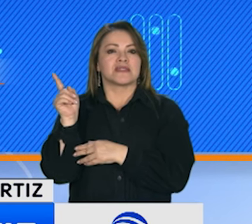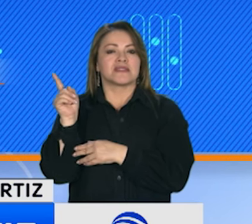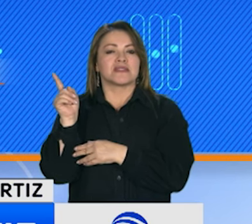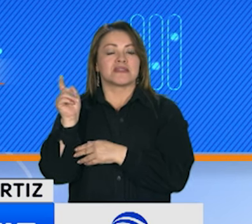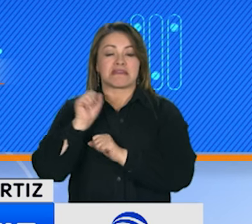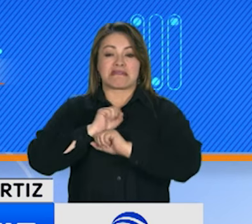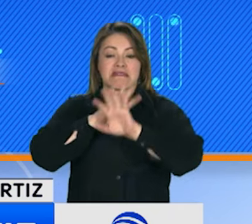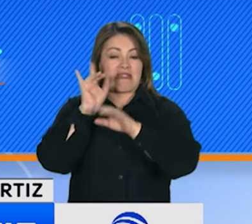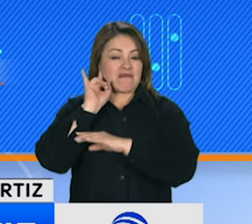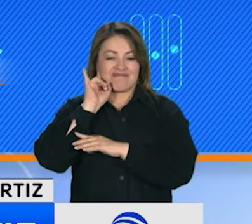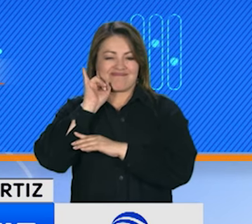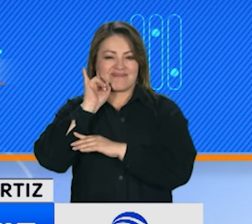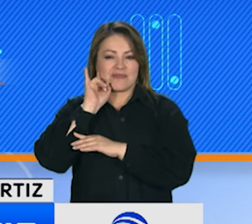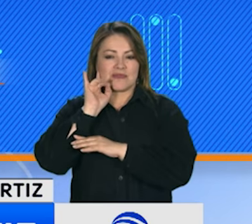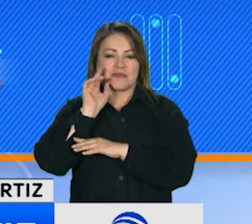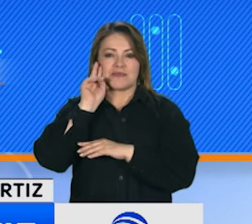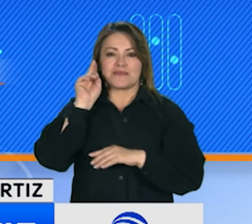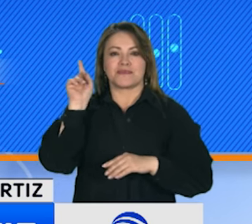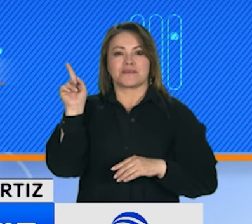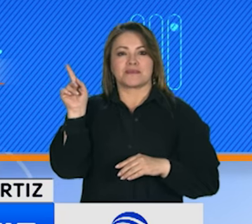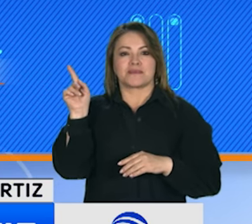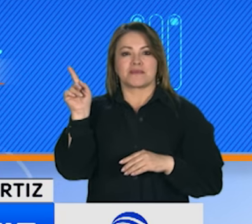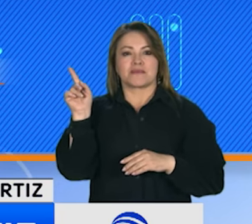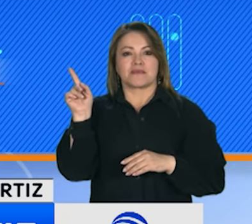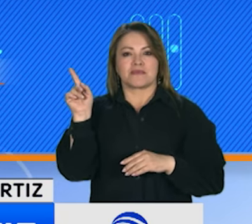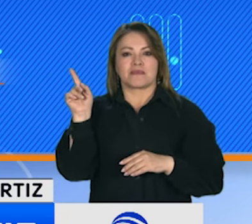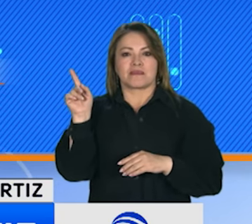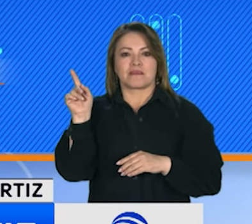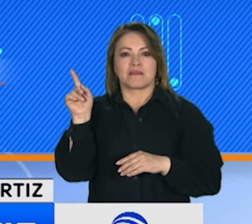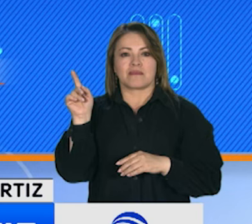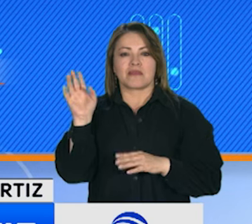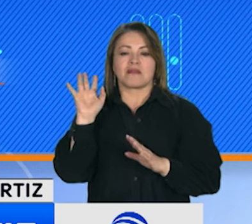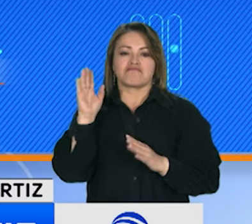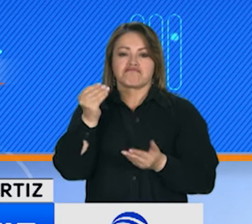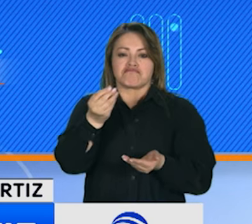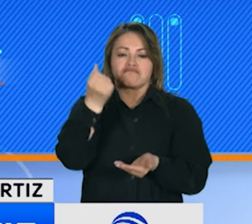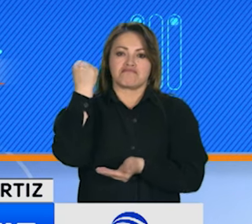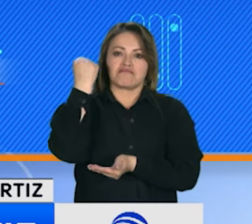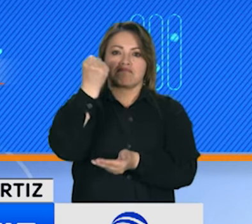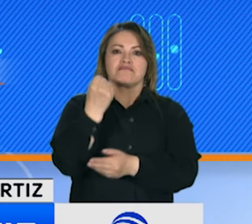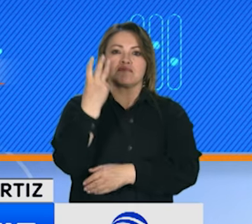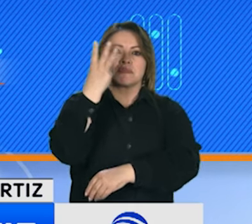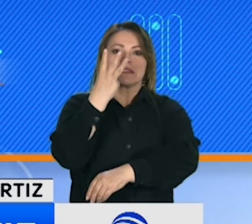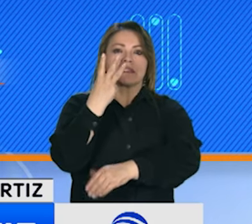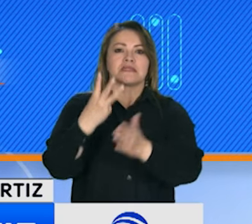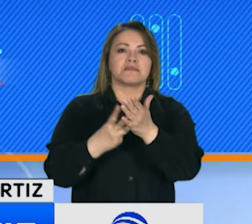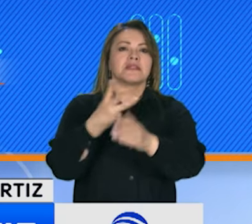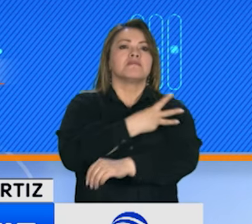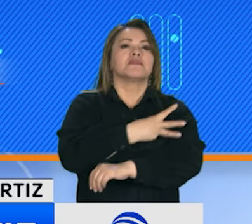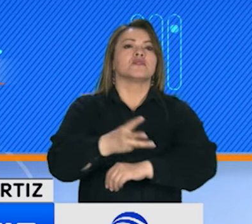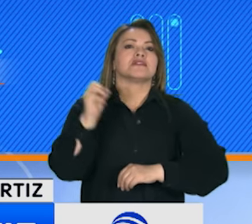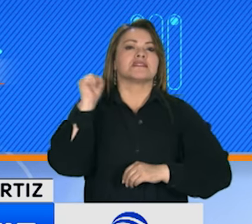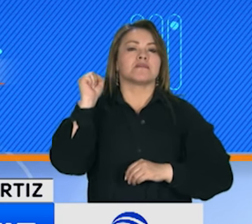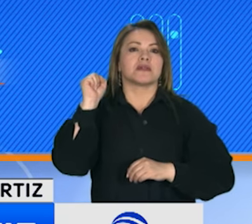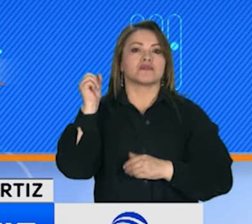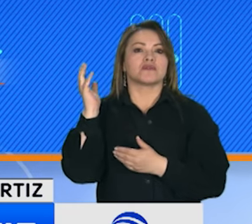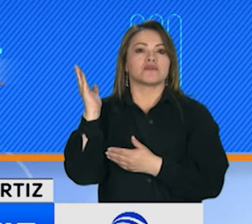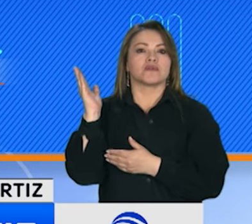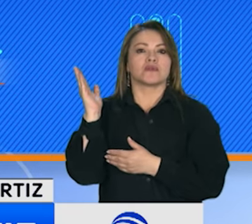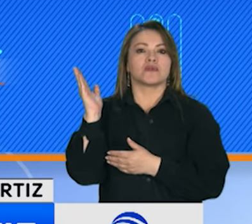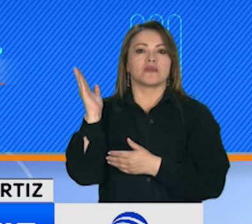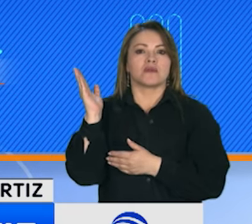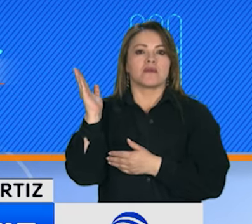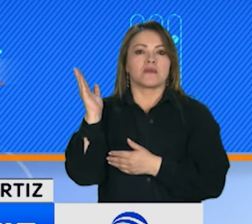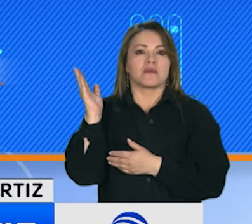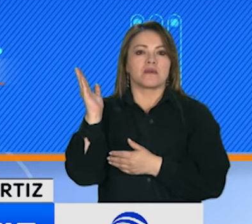con la entrega de 3.000 millones de pesos, que era el equivalente a una contratación que el senador se había pedido por sus 60.000 millones